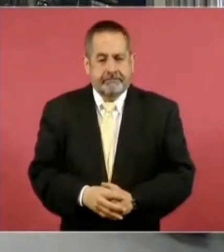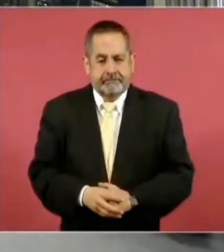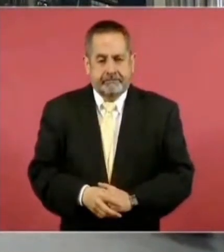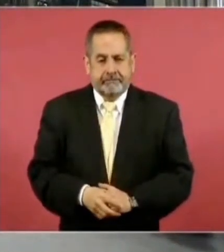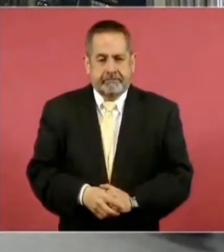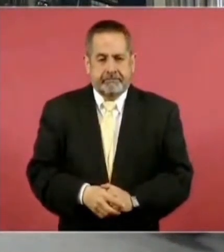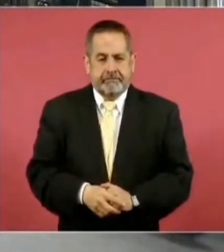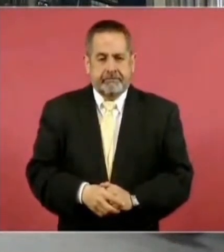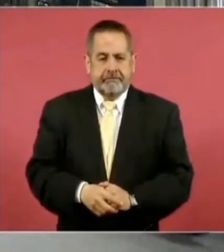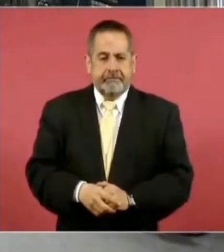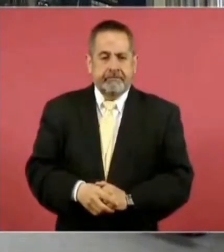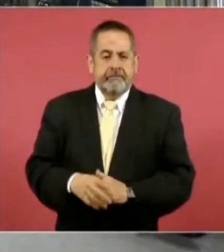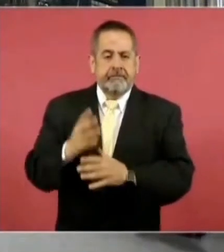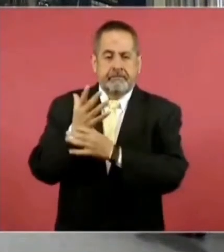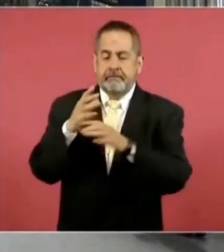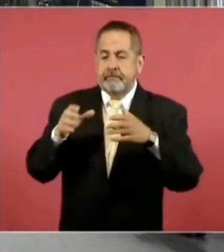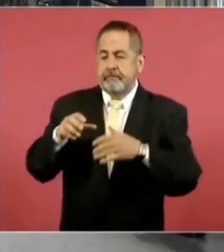Matías Romero.